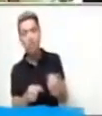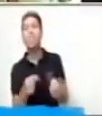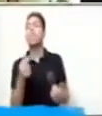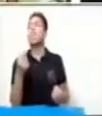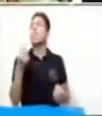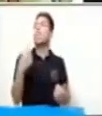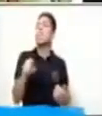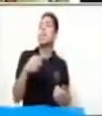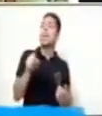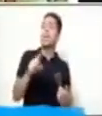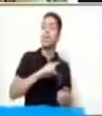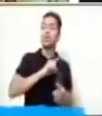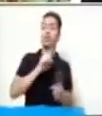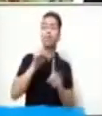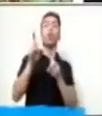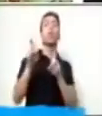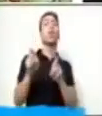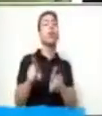soy?